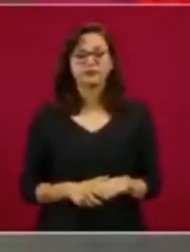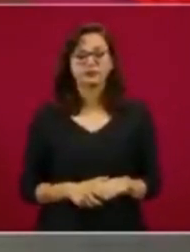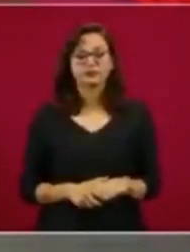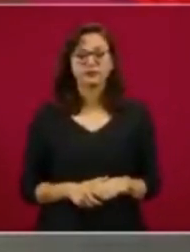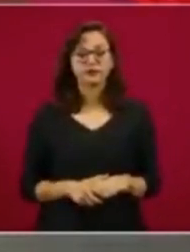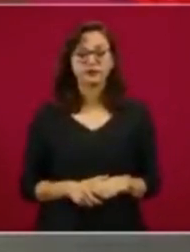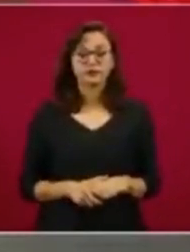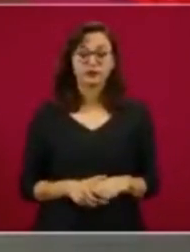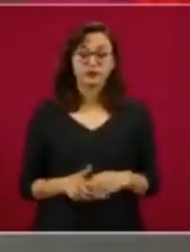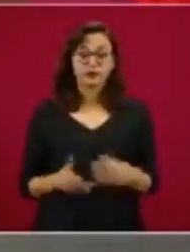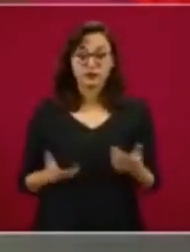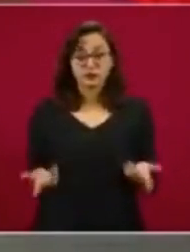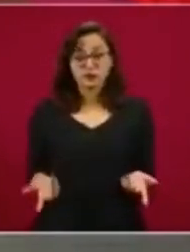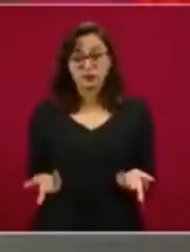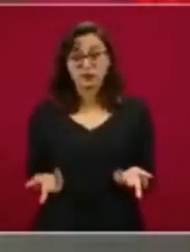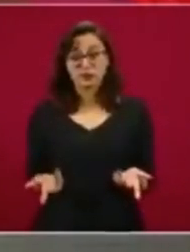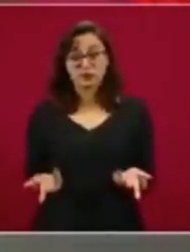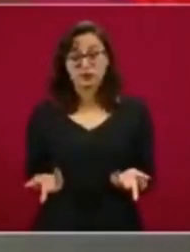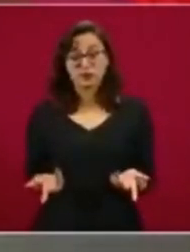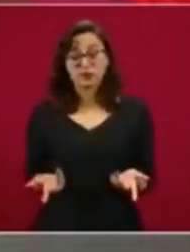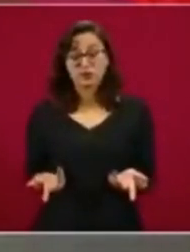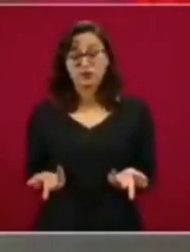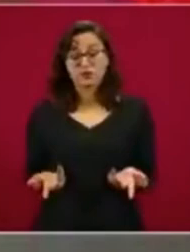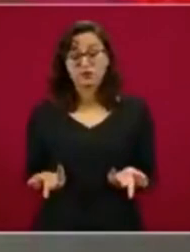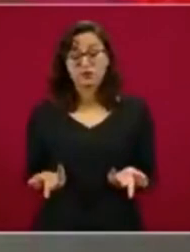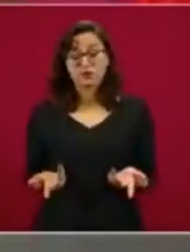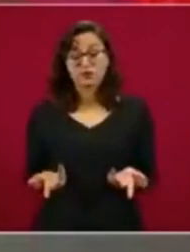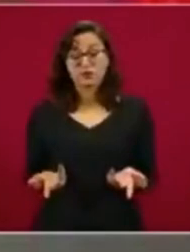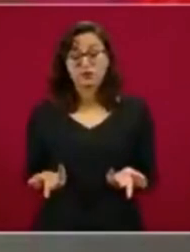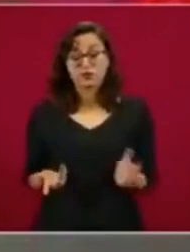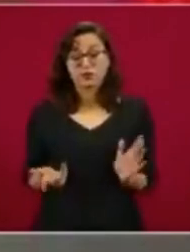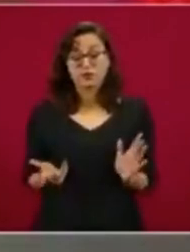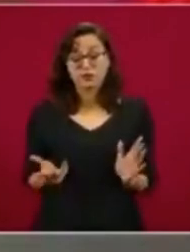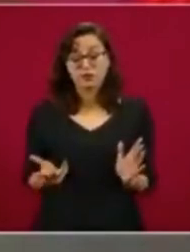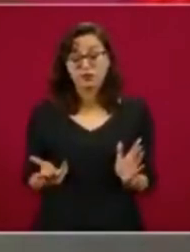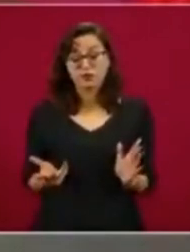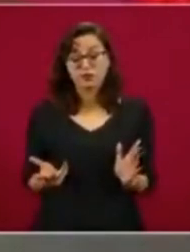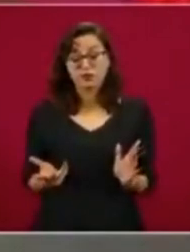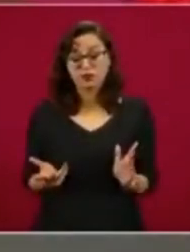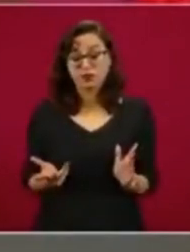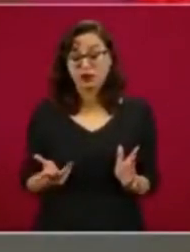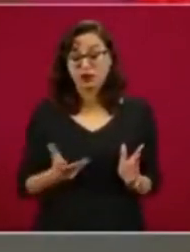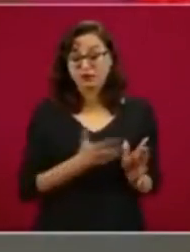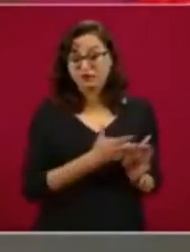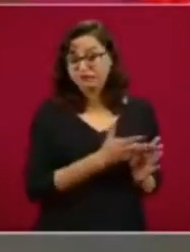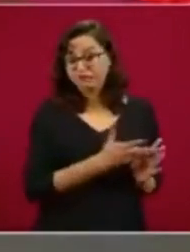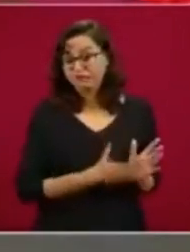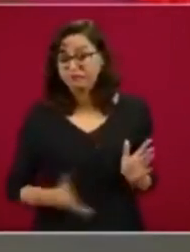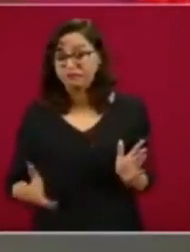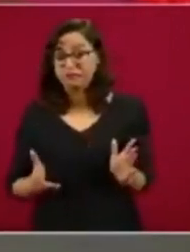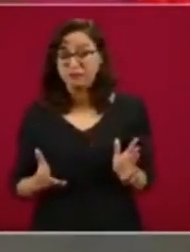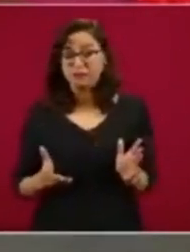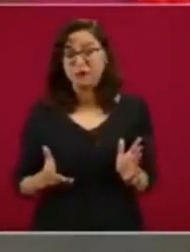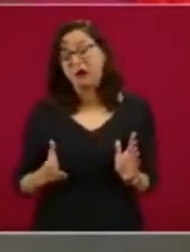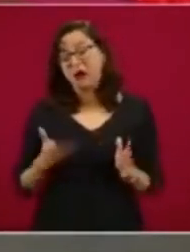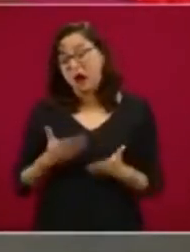Entonces, afortunadamente hay quienes